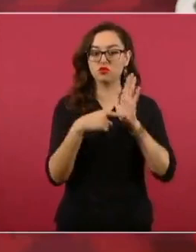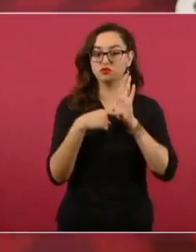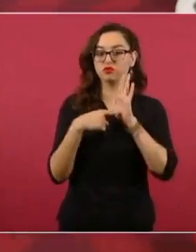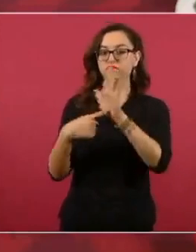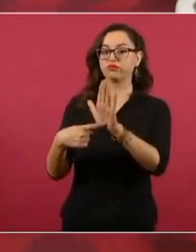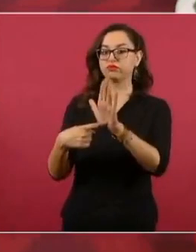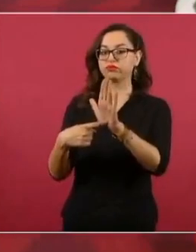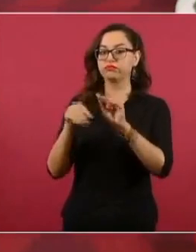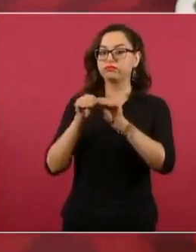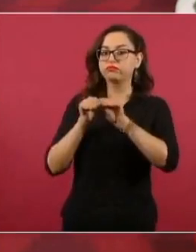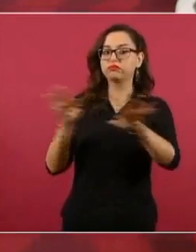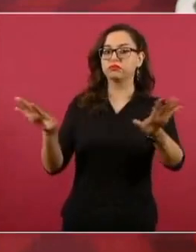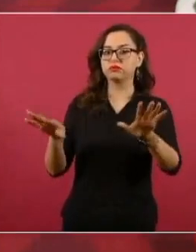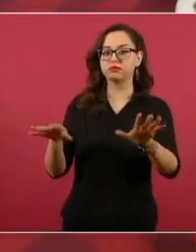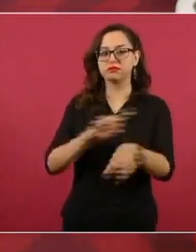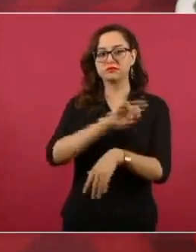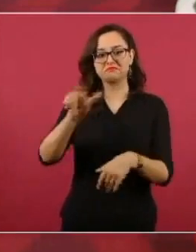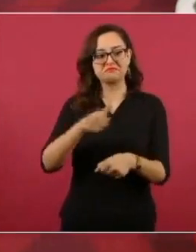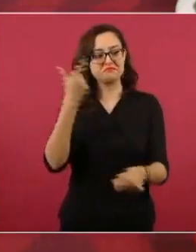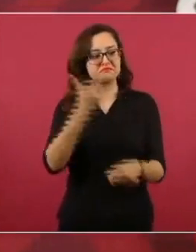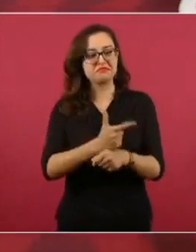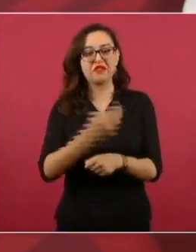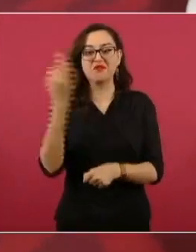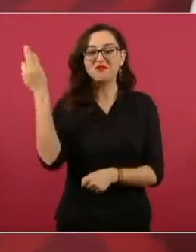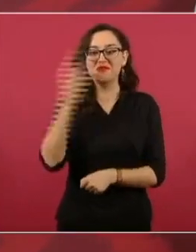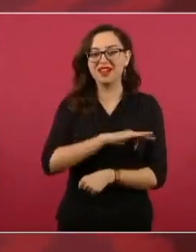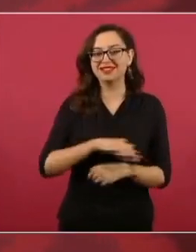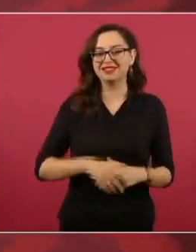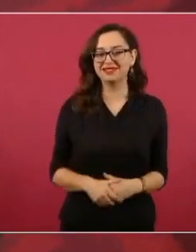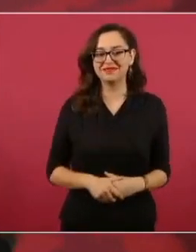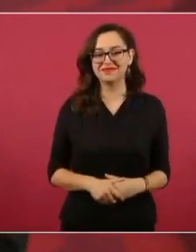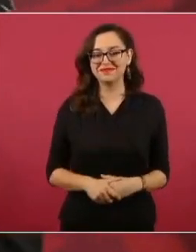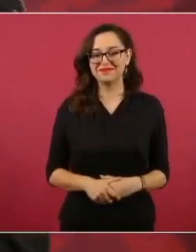ya me acordé, Crespo,